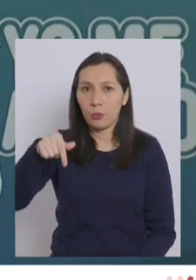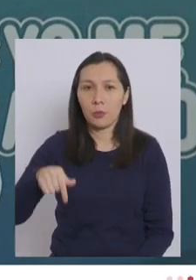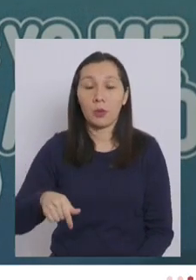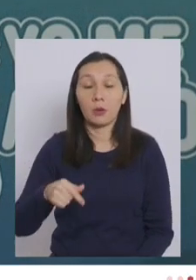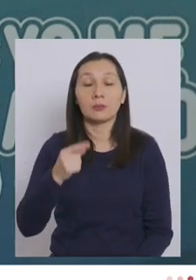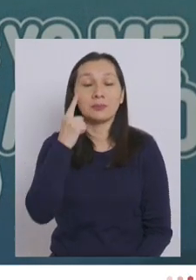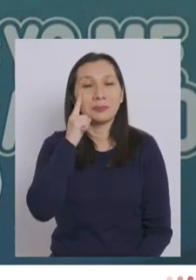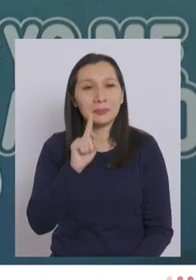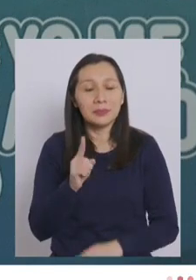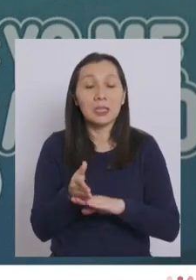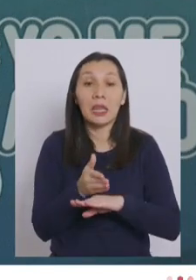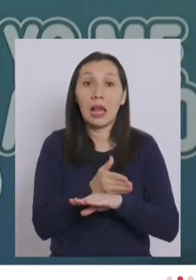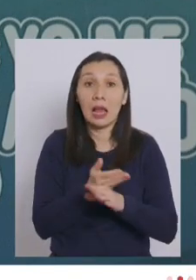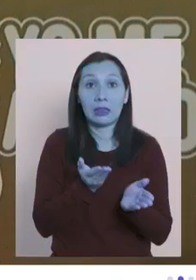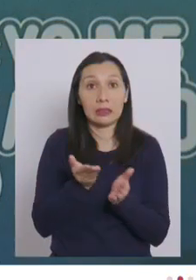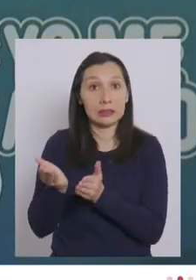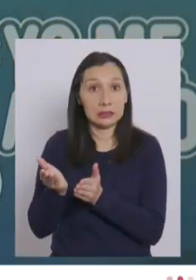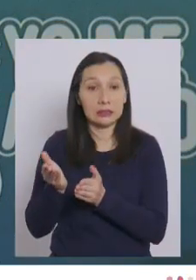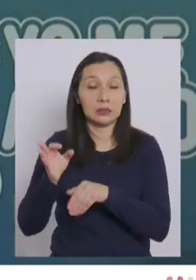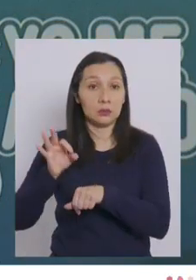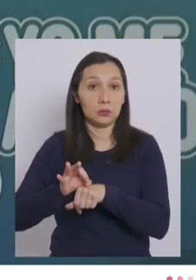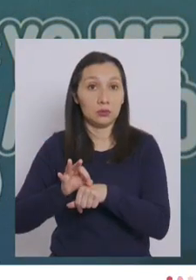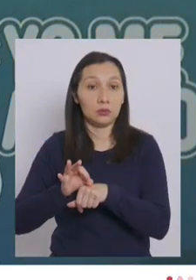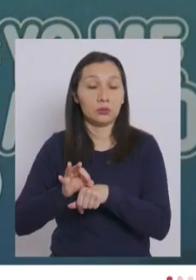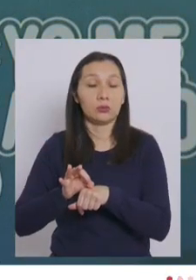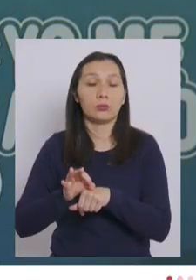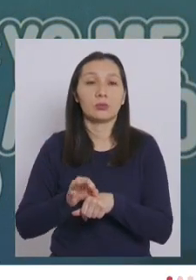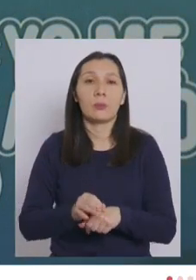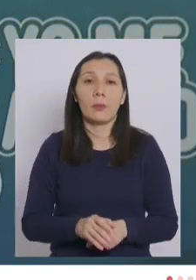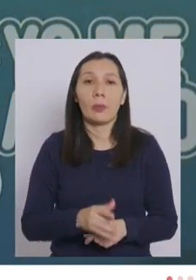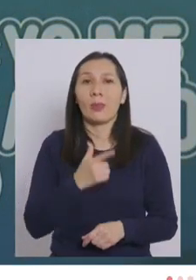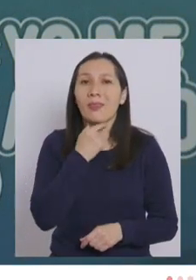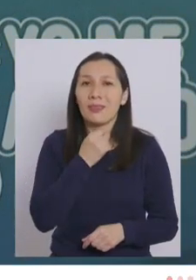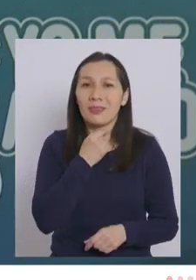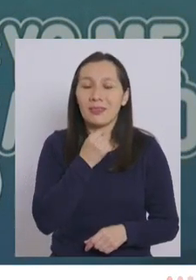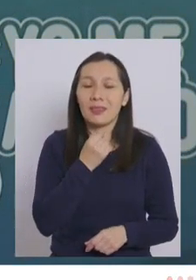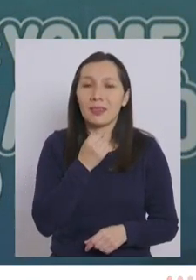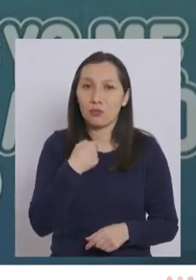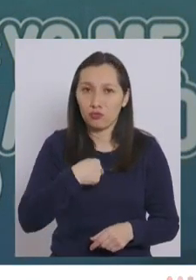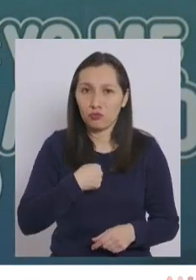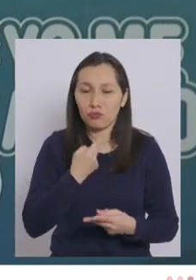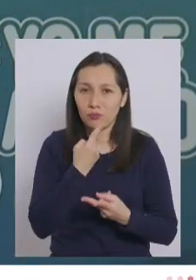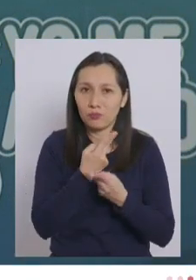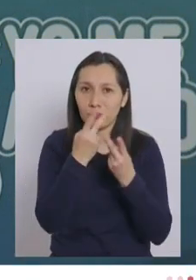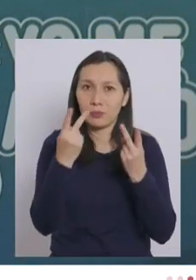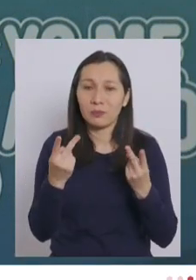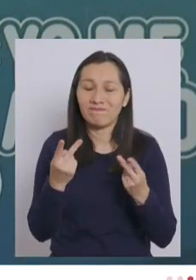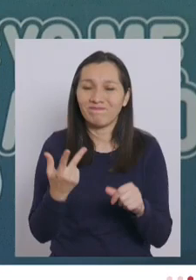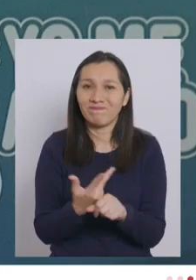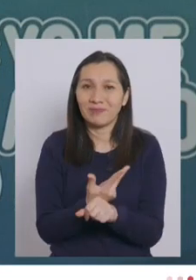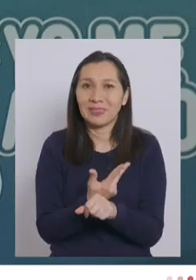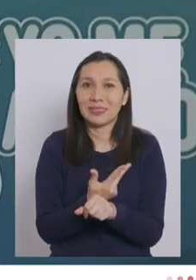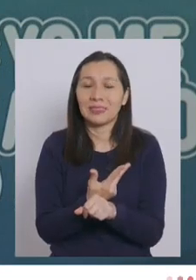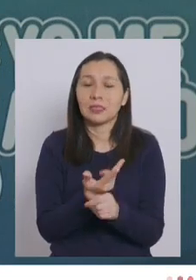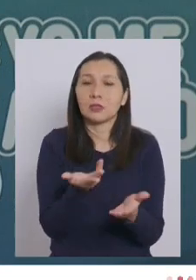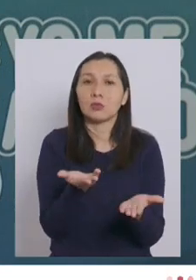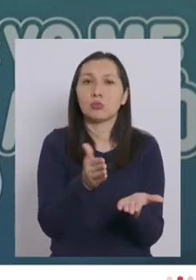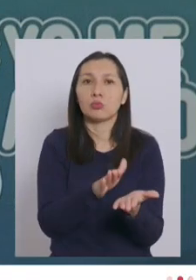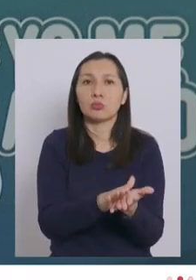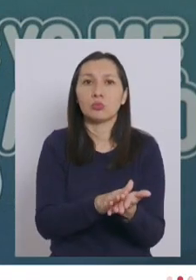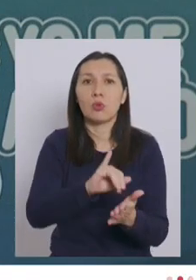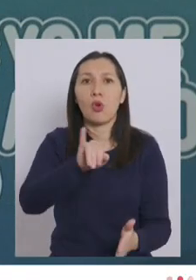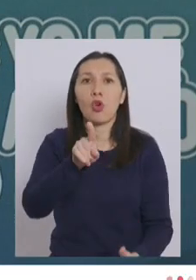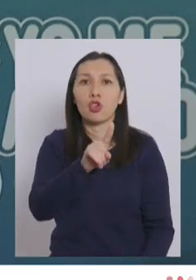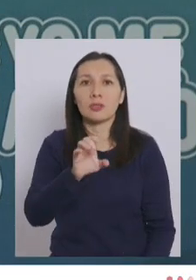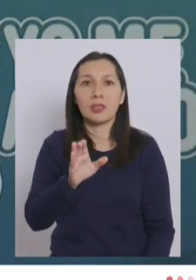Sin embargo, antes de darle la palabra al Dr. Duñac, quiero anunciar desgraciadamente el deceso del señor